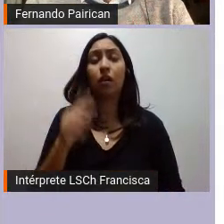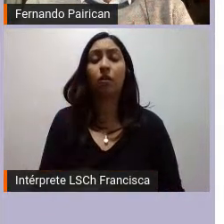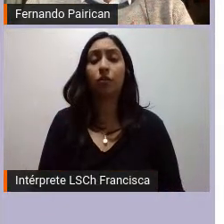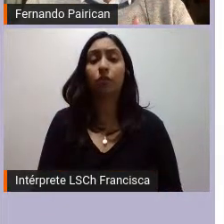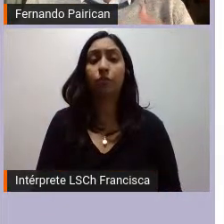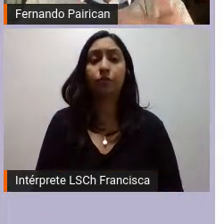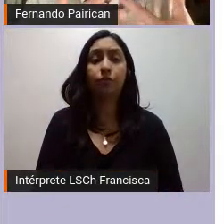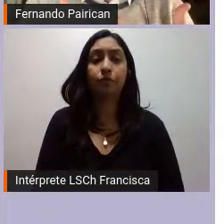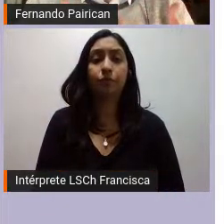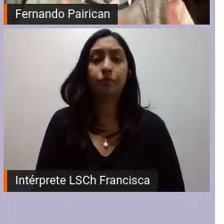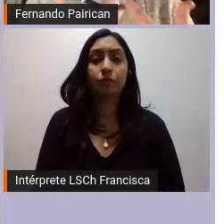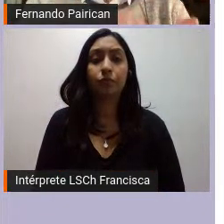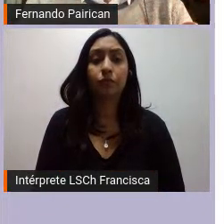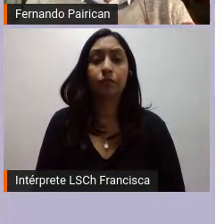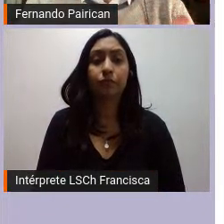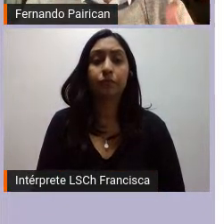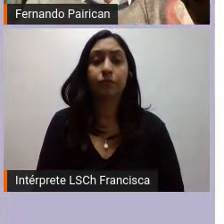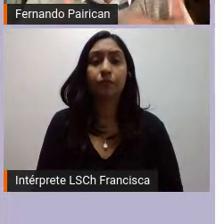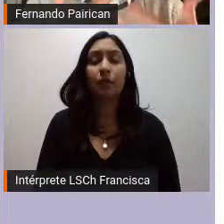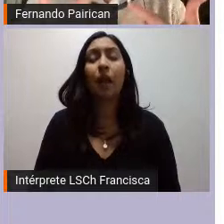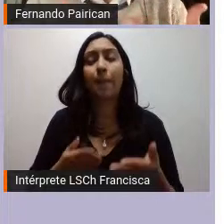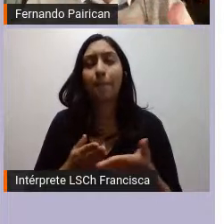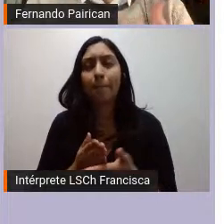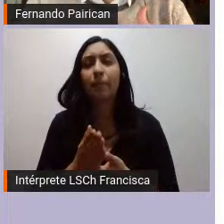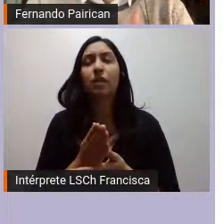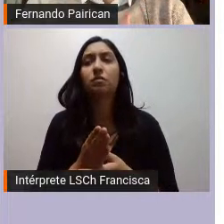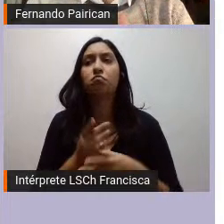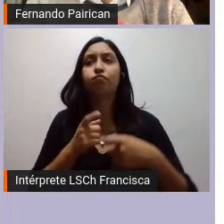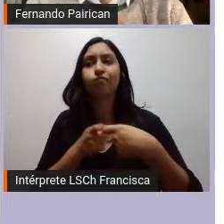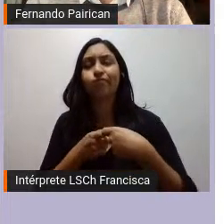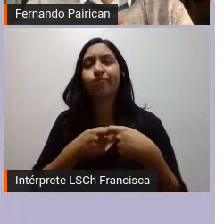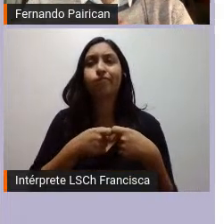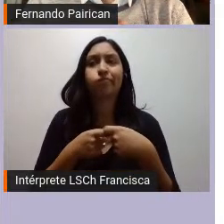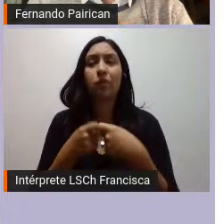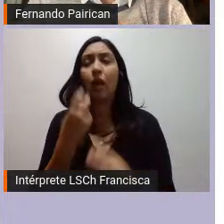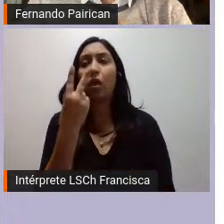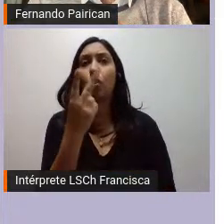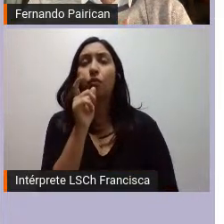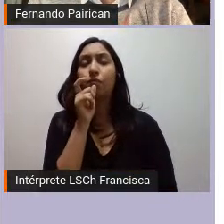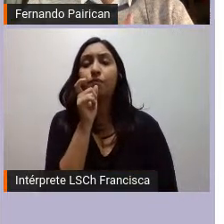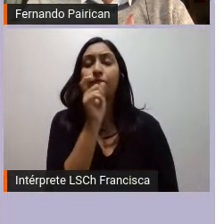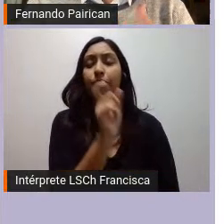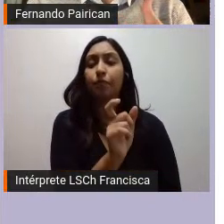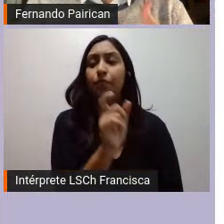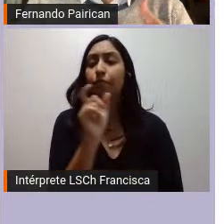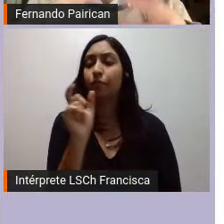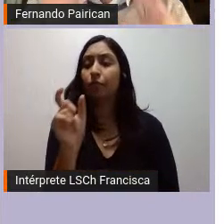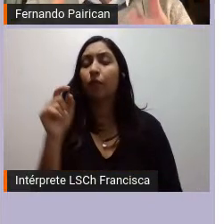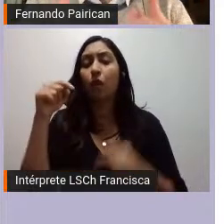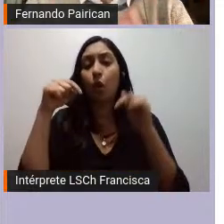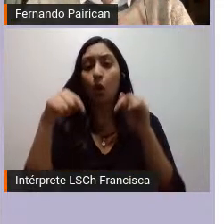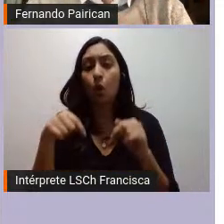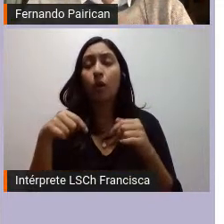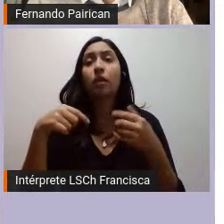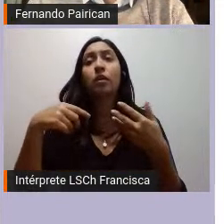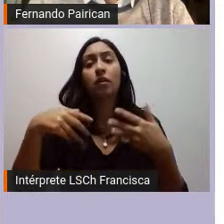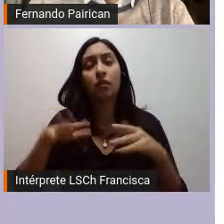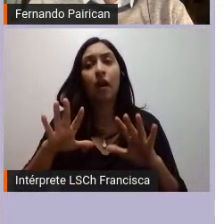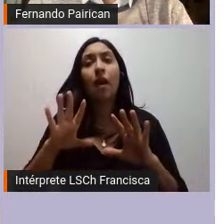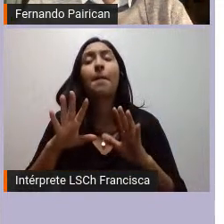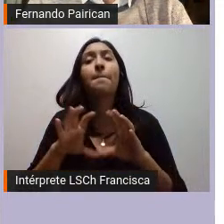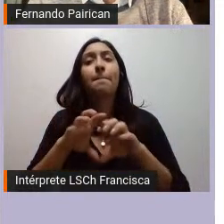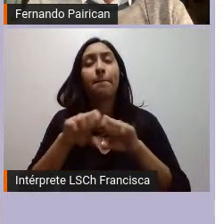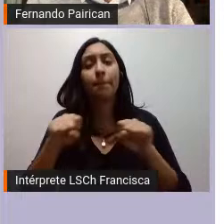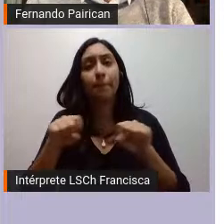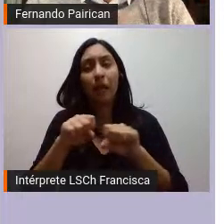comienzan a debatir dos conceptos que hoy día ya están mucho más conceptualizados, por lo menos en el borrador de la